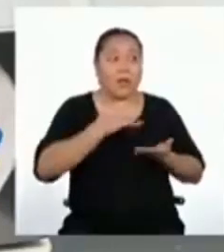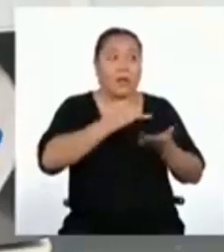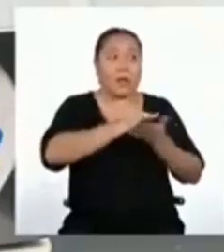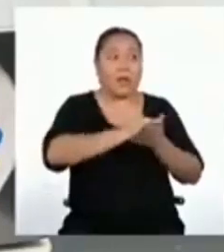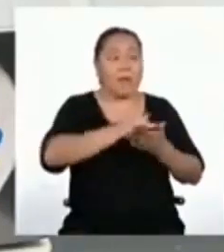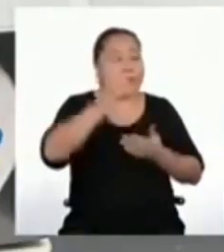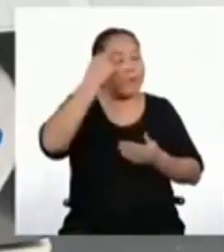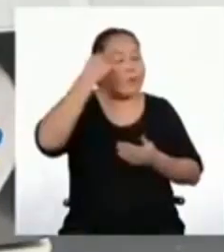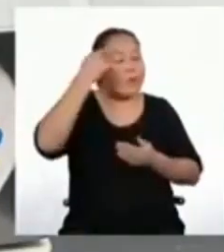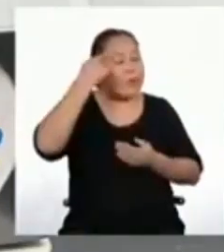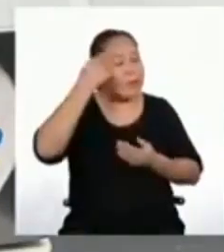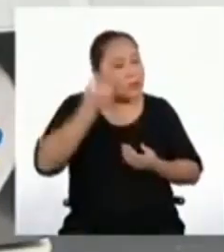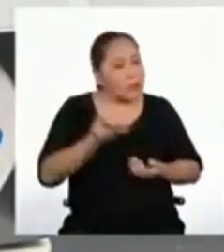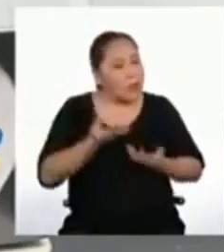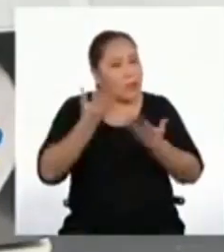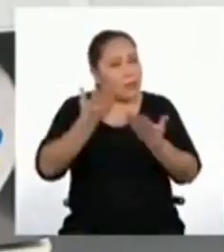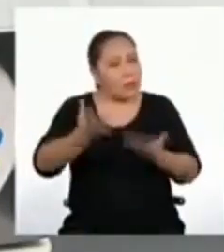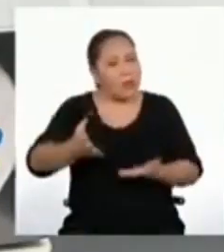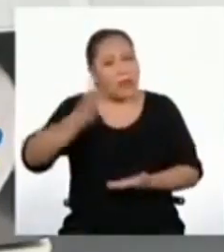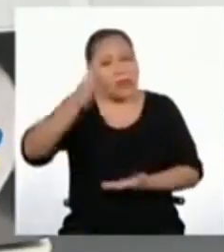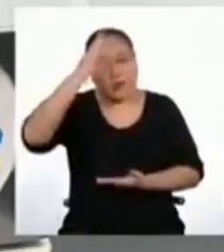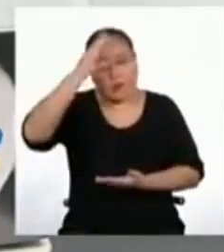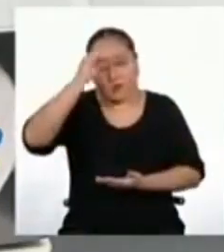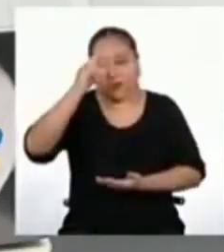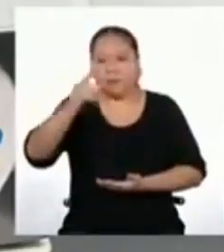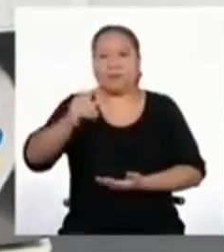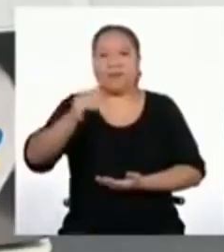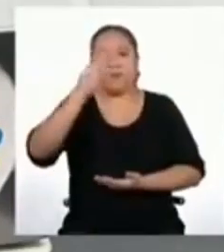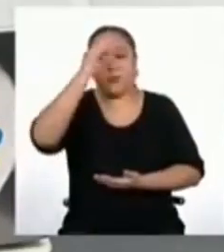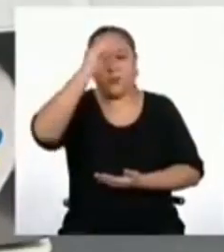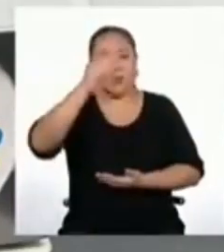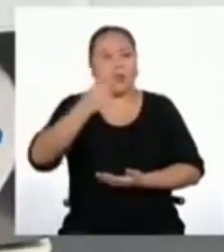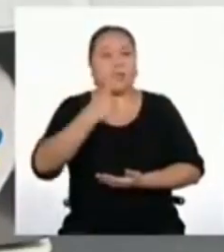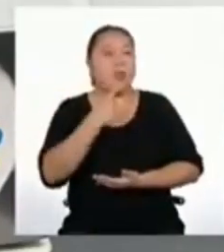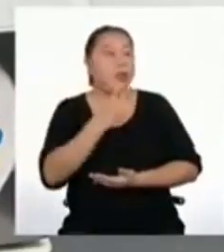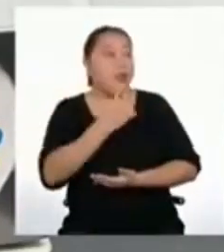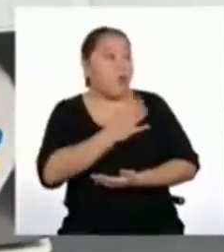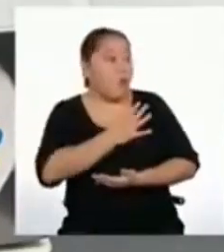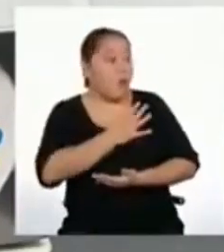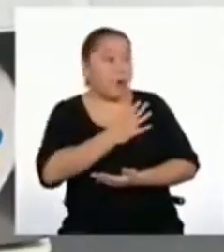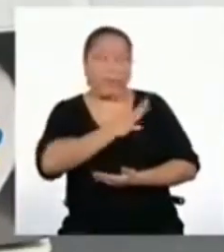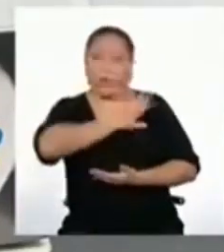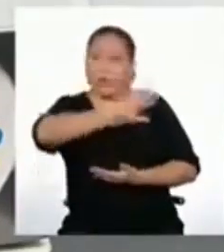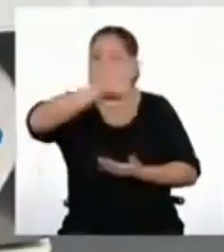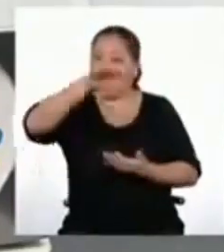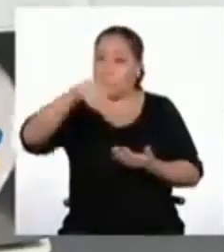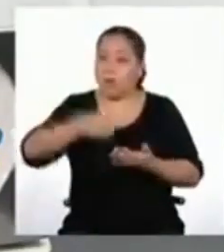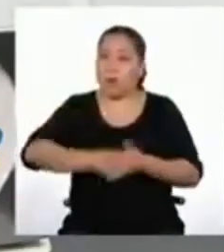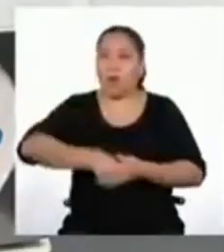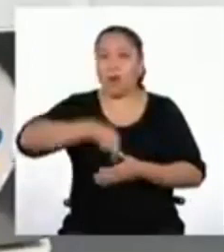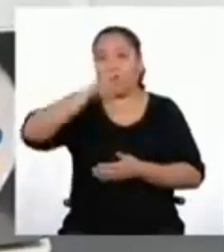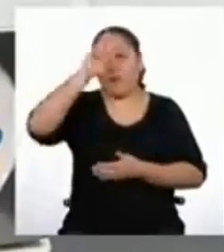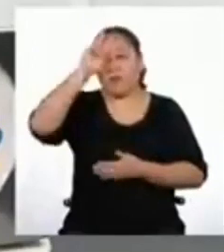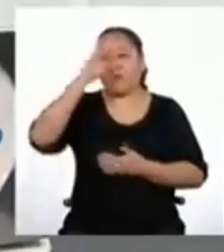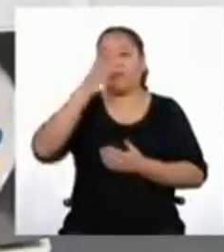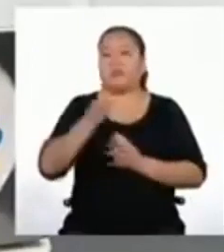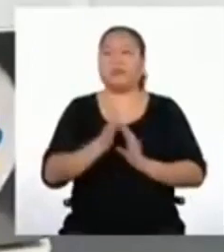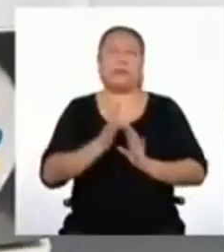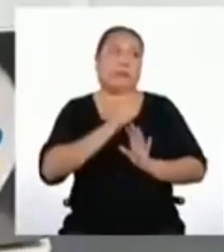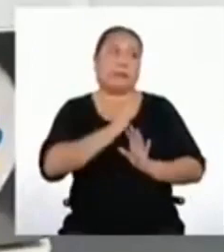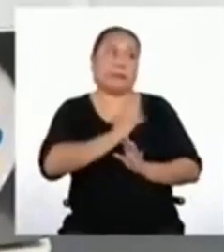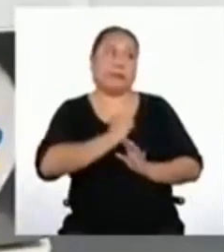hiciste por las chicas y los chicos de cuarto de todo el Perú. ¡Gracias!